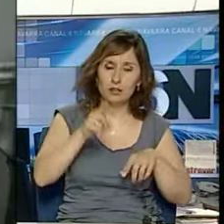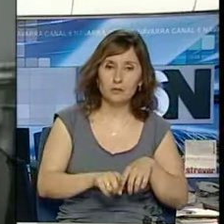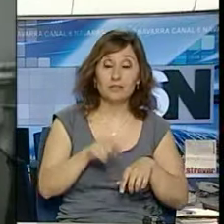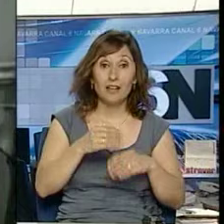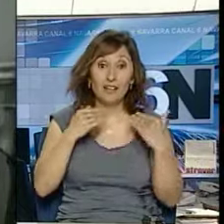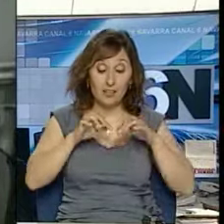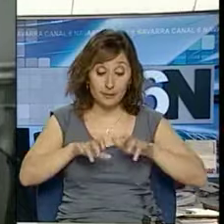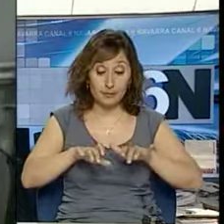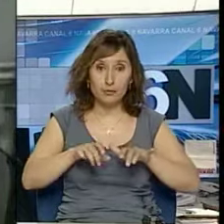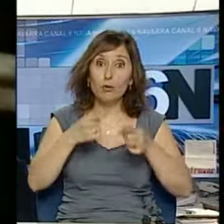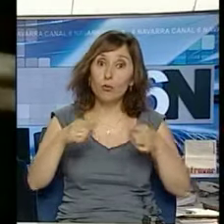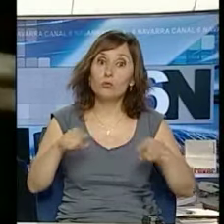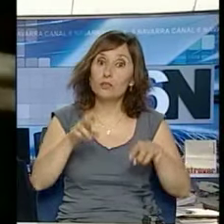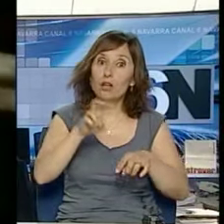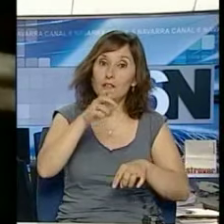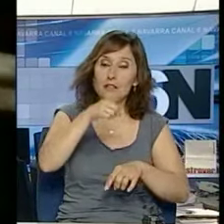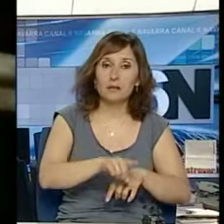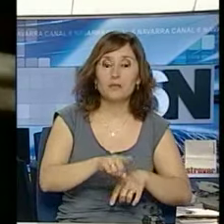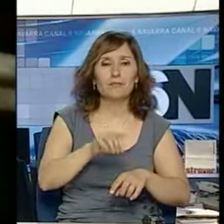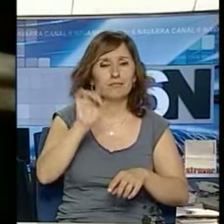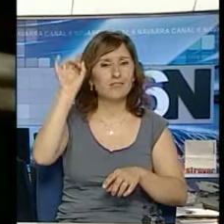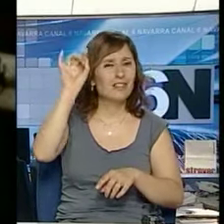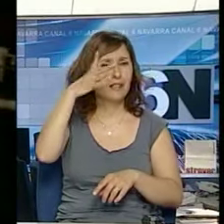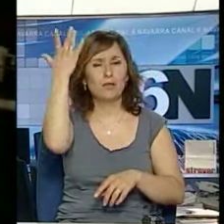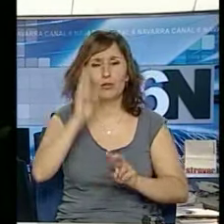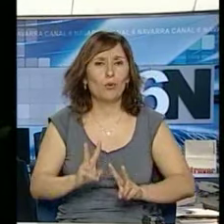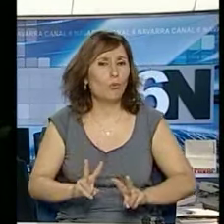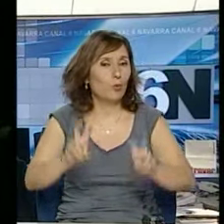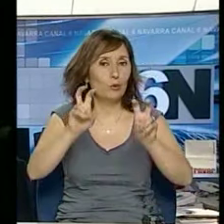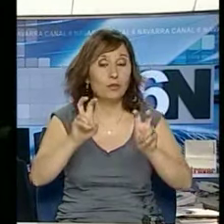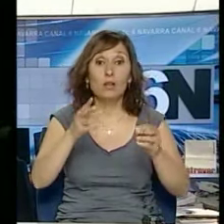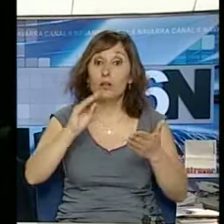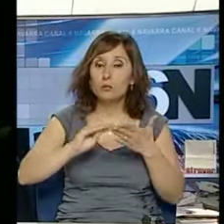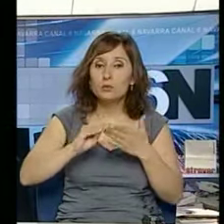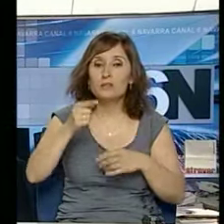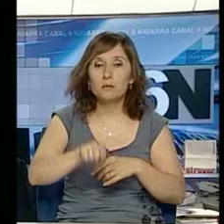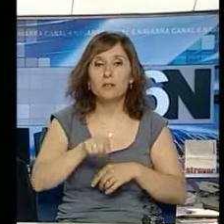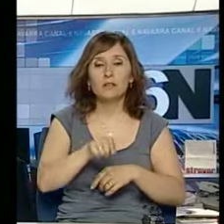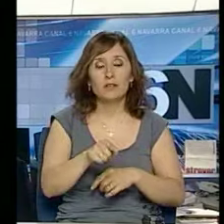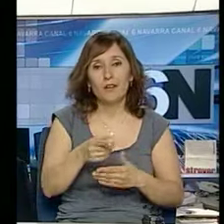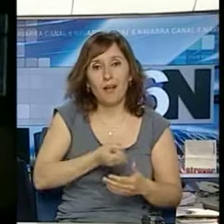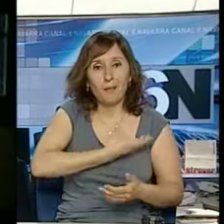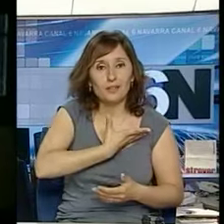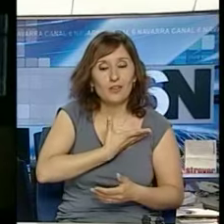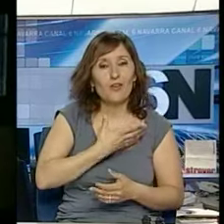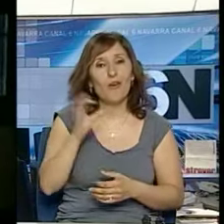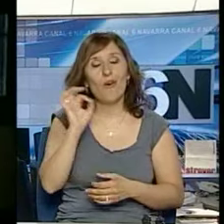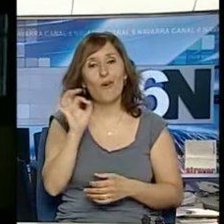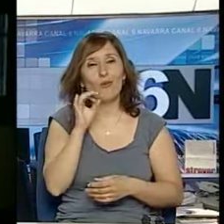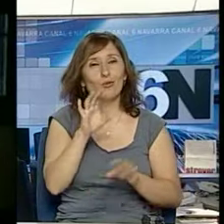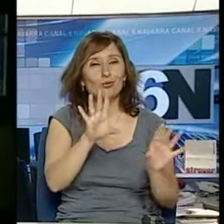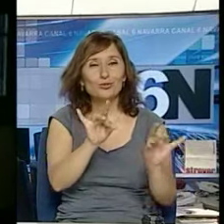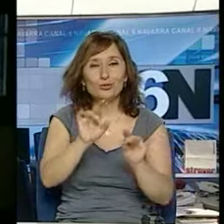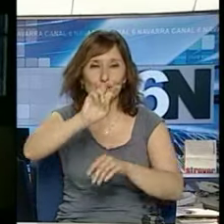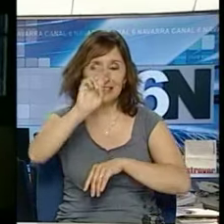se ha escrito música. Ha sido un invento emprendedor, en ocasiones apasionado y con múltiples